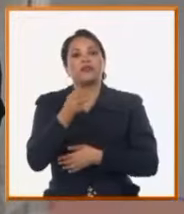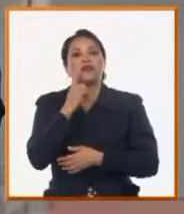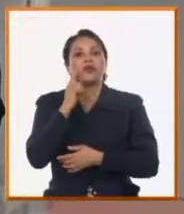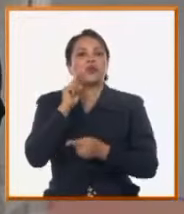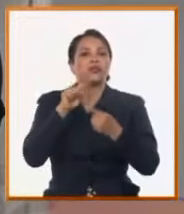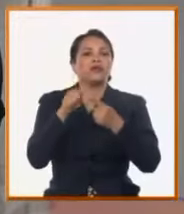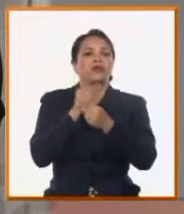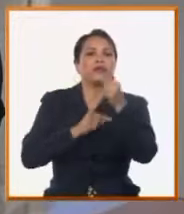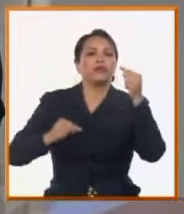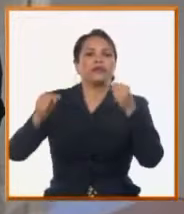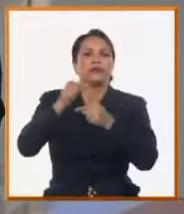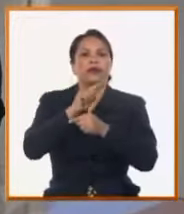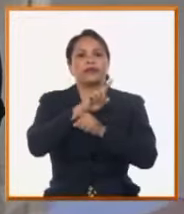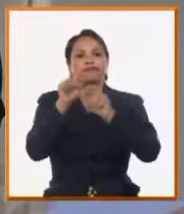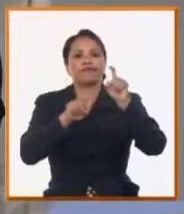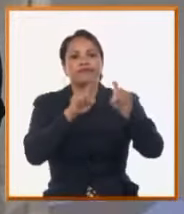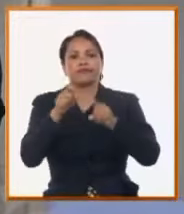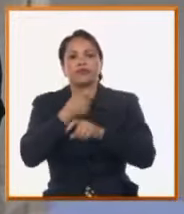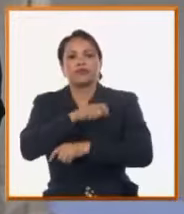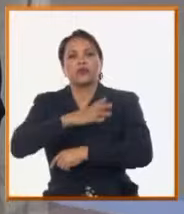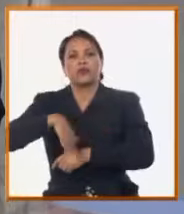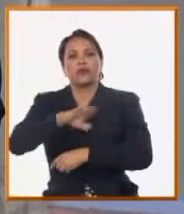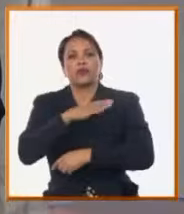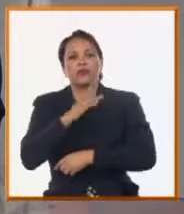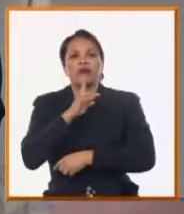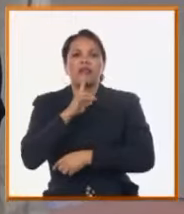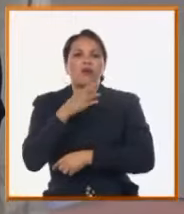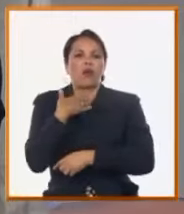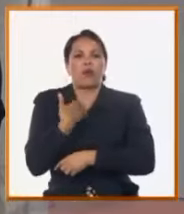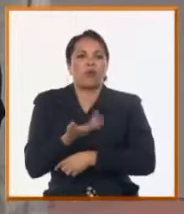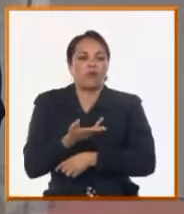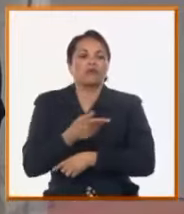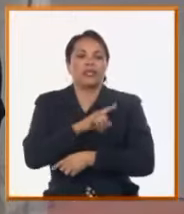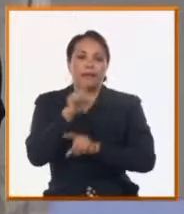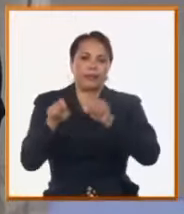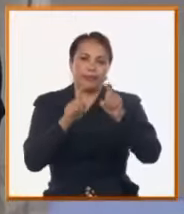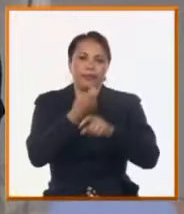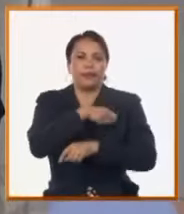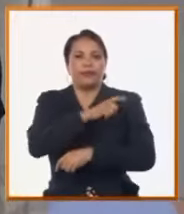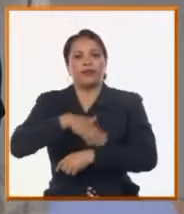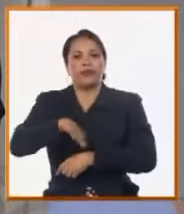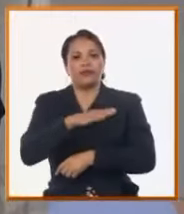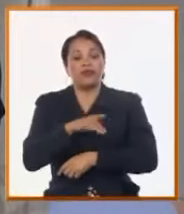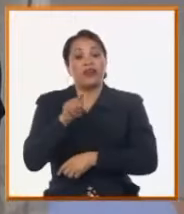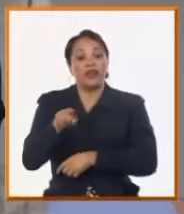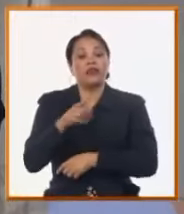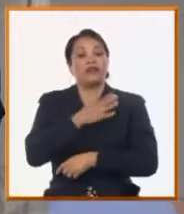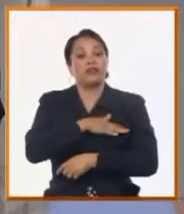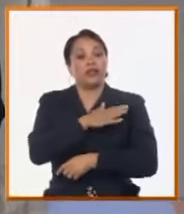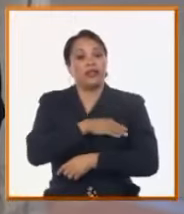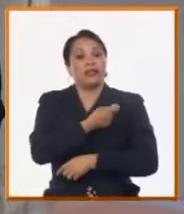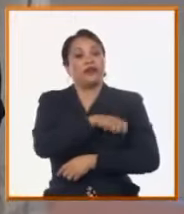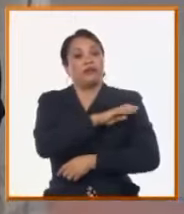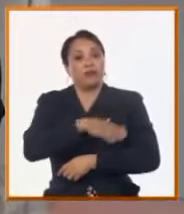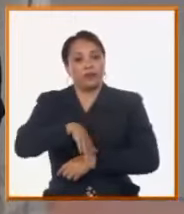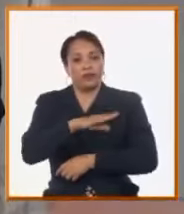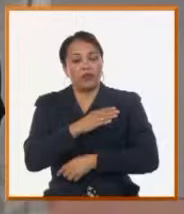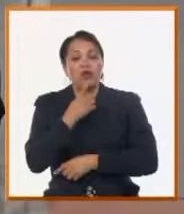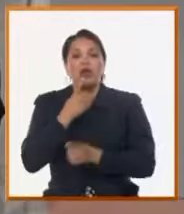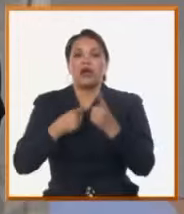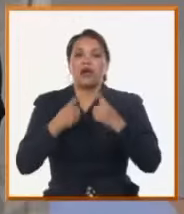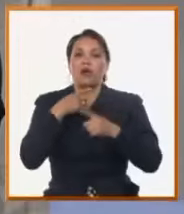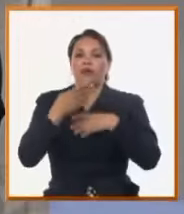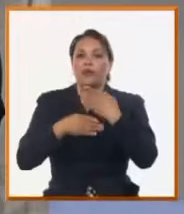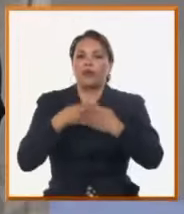objetivos por los que se interesan y se ocupan por el tema del abasto de agua y llenamiento. O sea, esto es una tranquilidad que puede tener nuestro pueblo que a pesar de las limitaciones